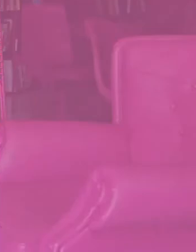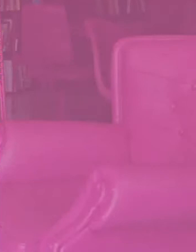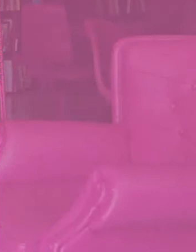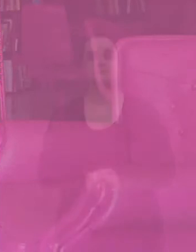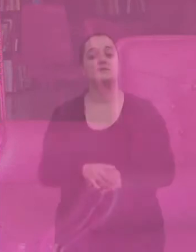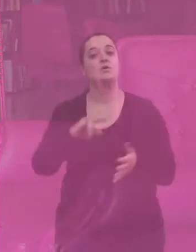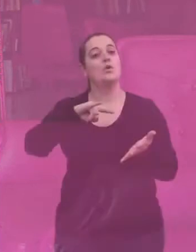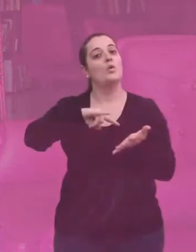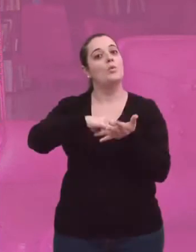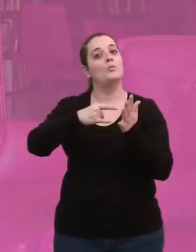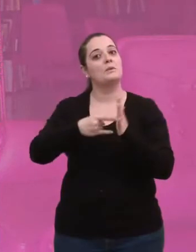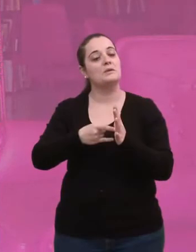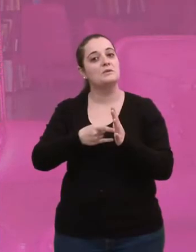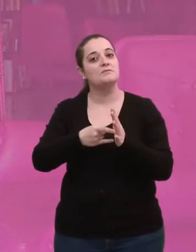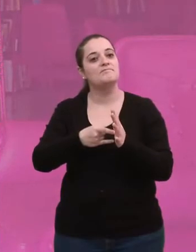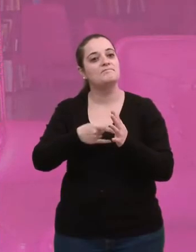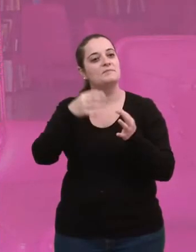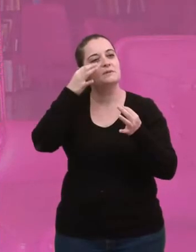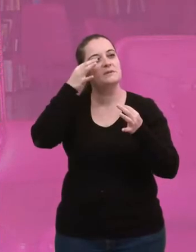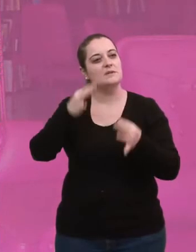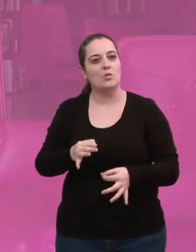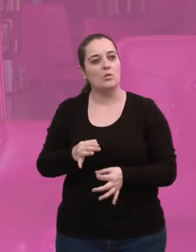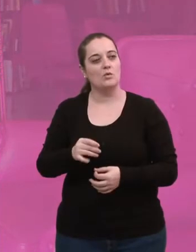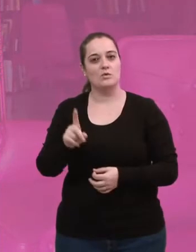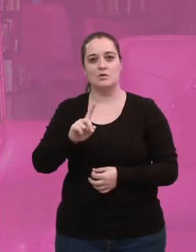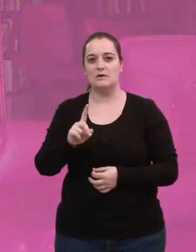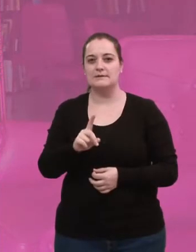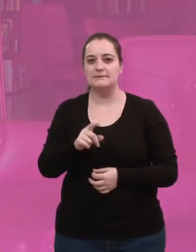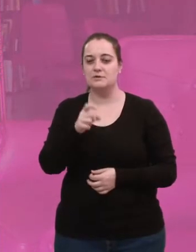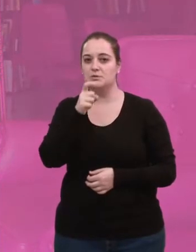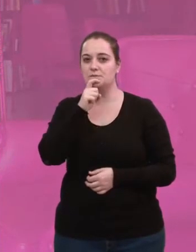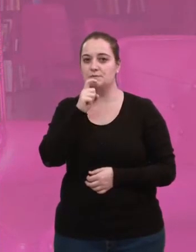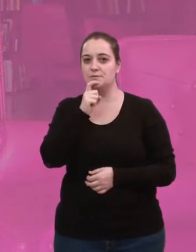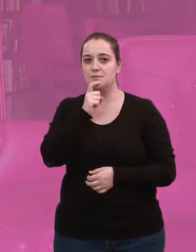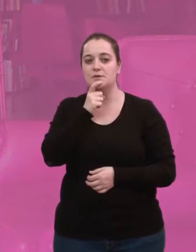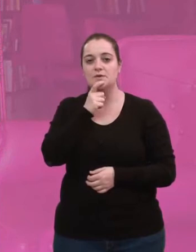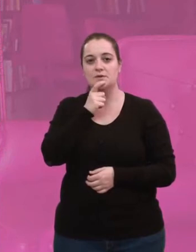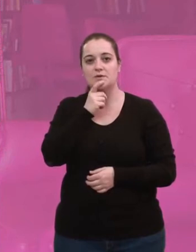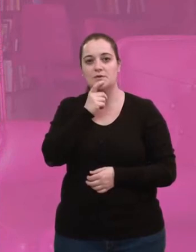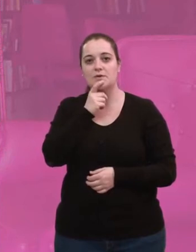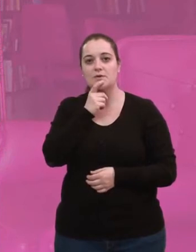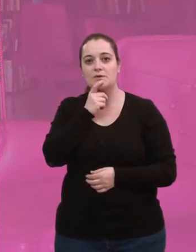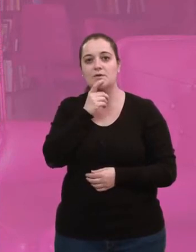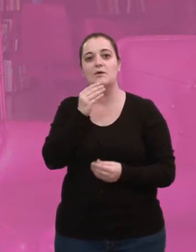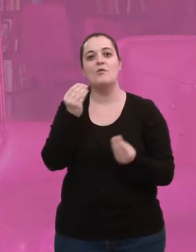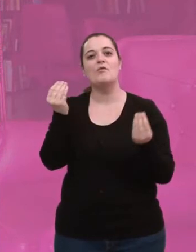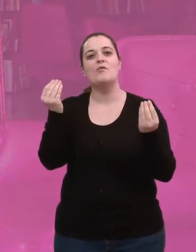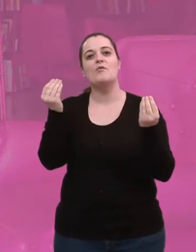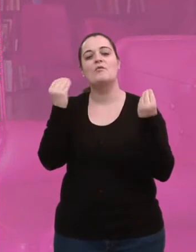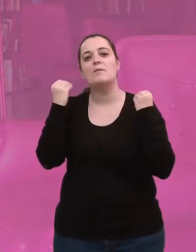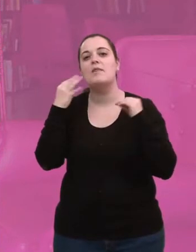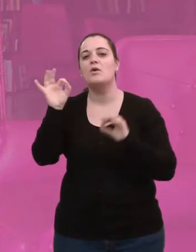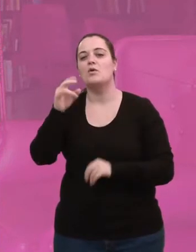Pues un proyecto como este no estoy muy seguro de si lo abordaba más bien con lo que es formación o más bien con lo que es experiencia.